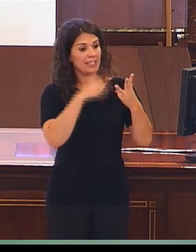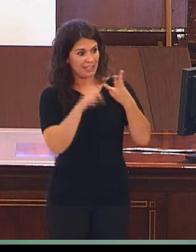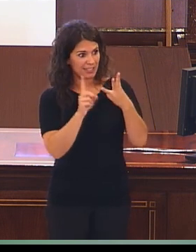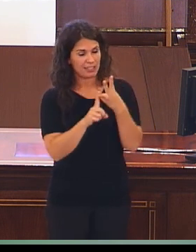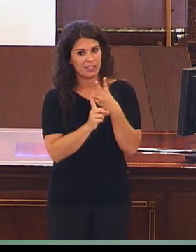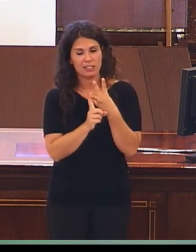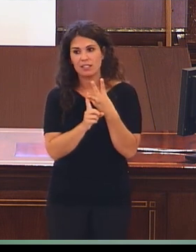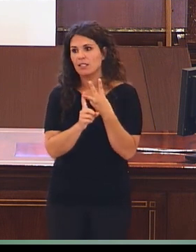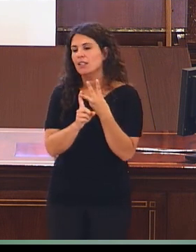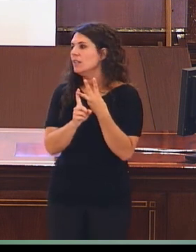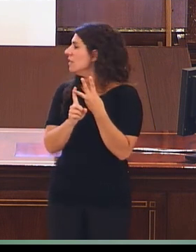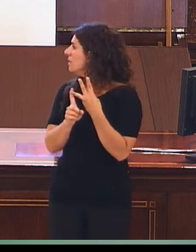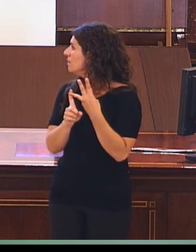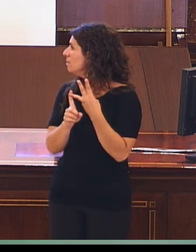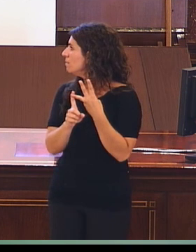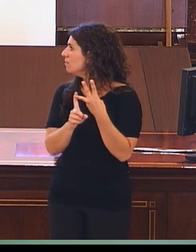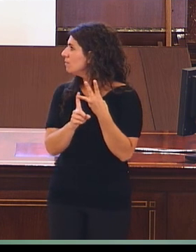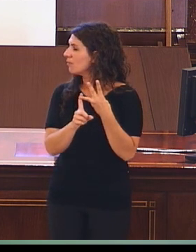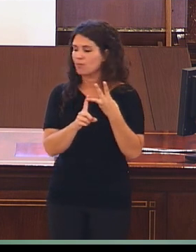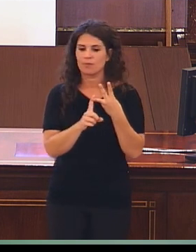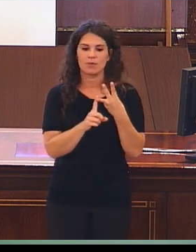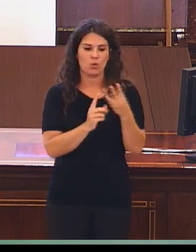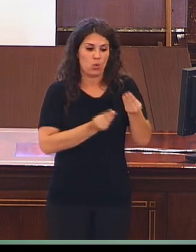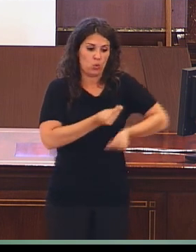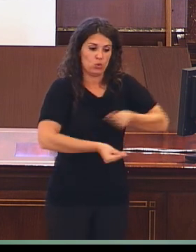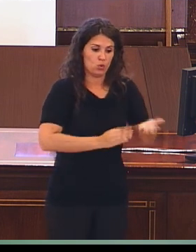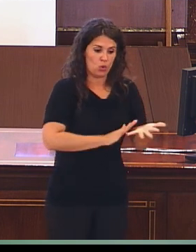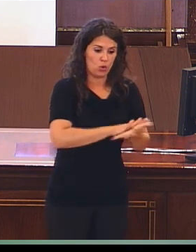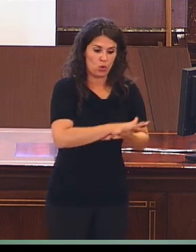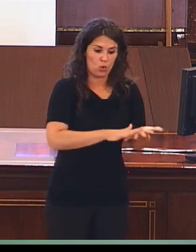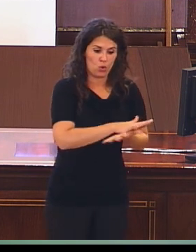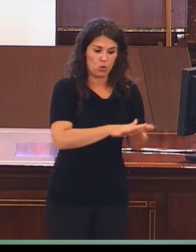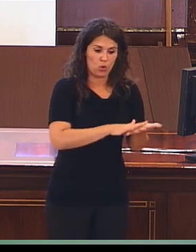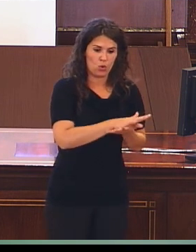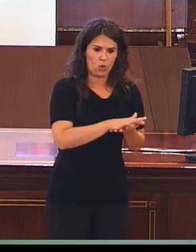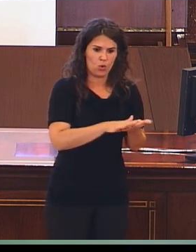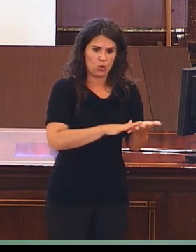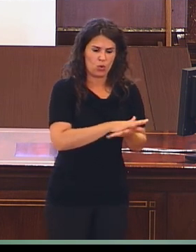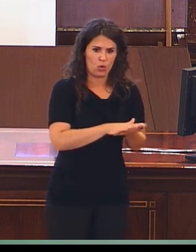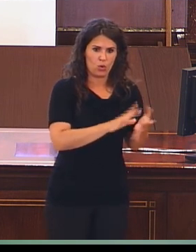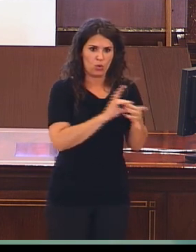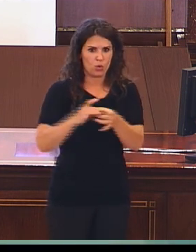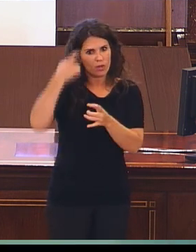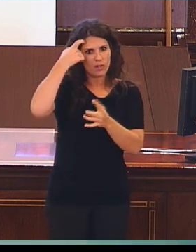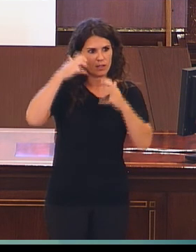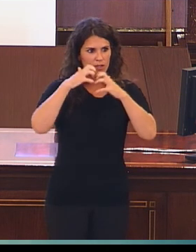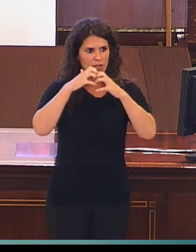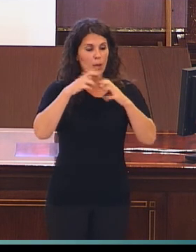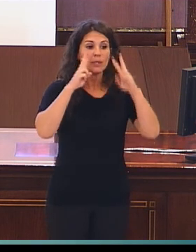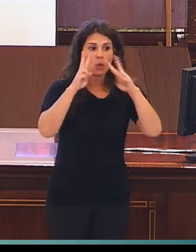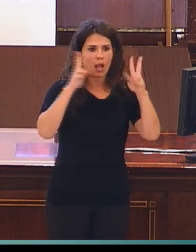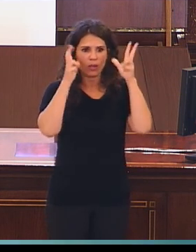el efecto que tiene el uso de la lengua de signos y la edad de aprendizaje sobre la corteza visual y auditiva.